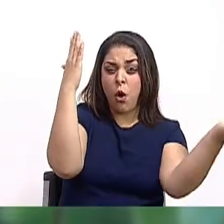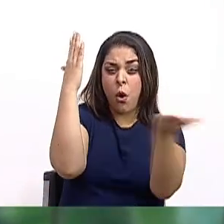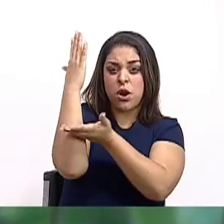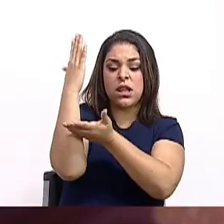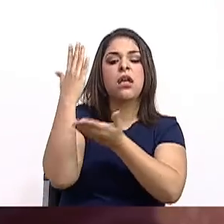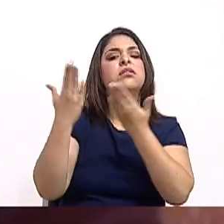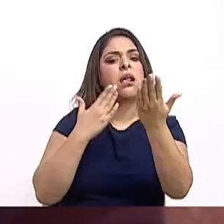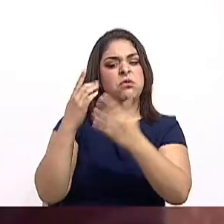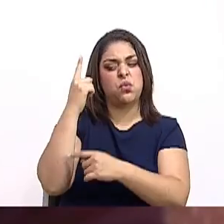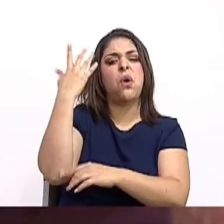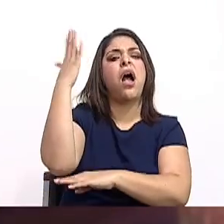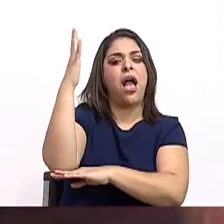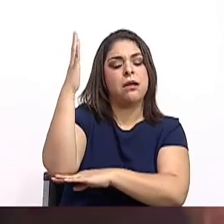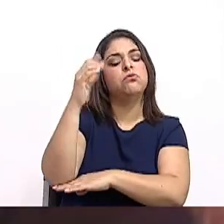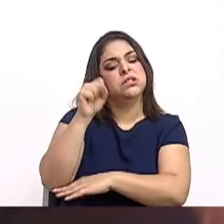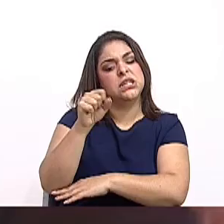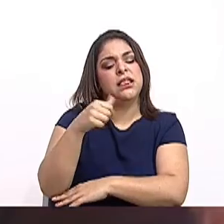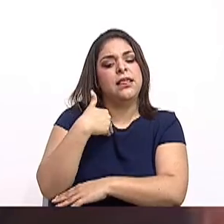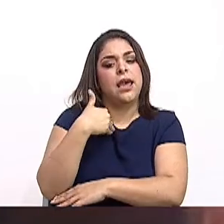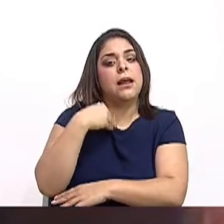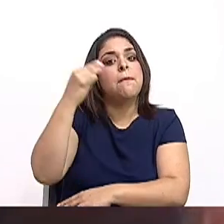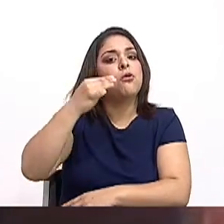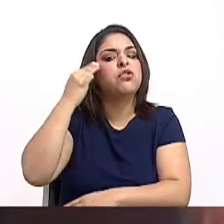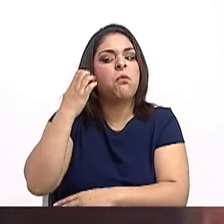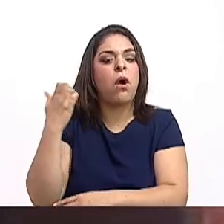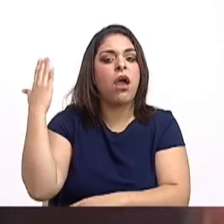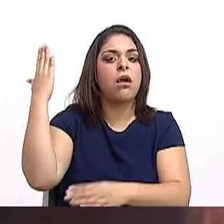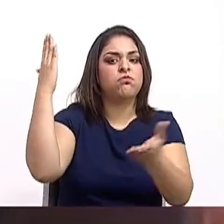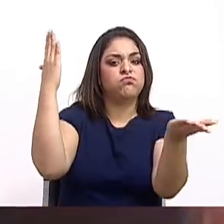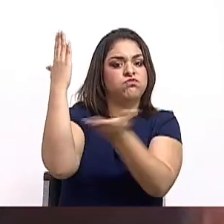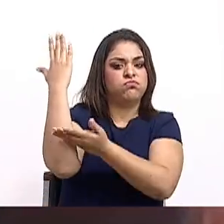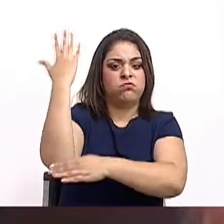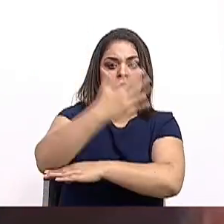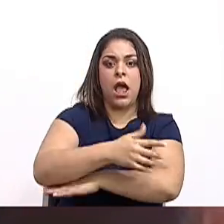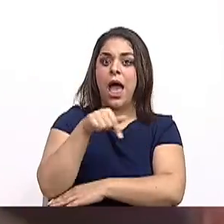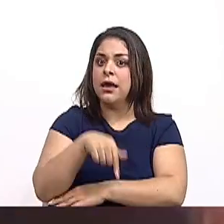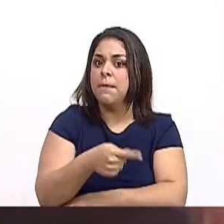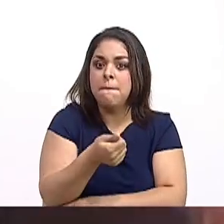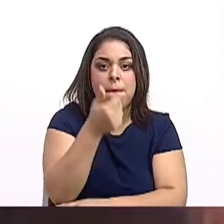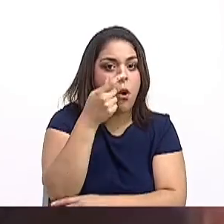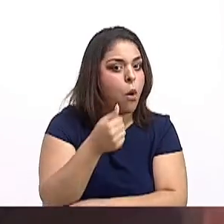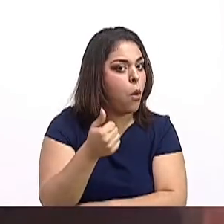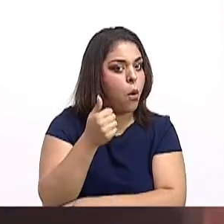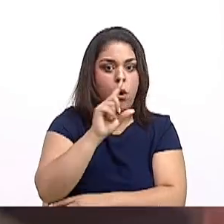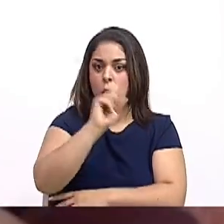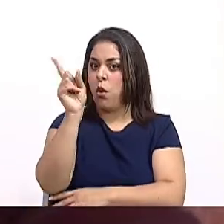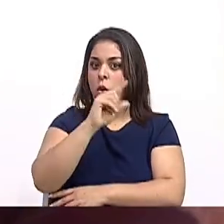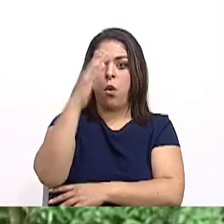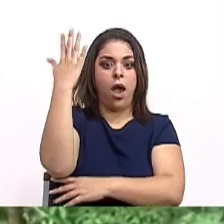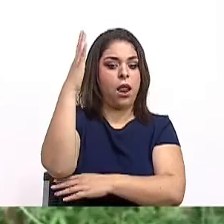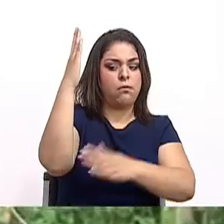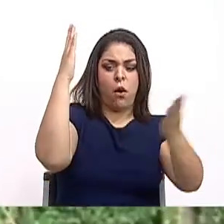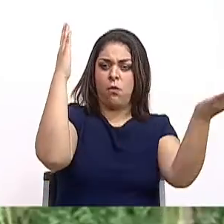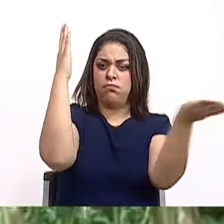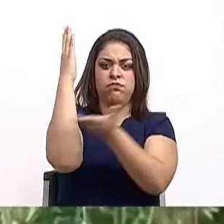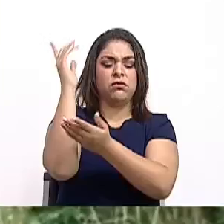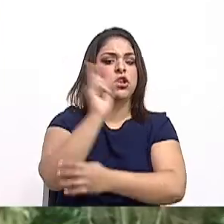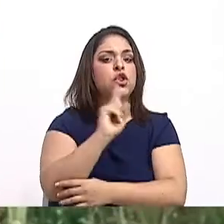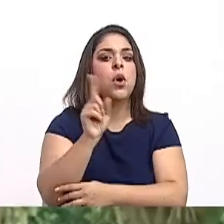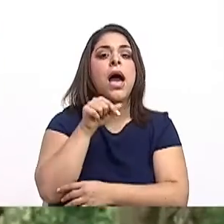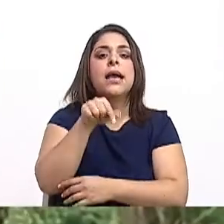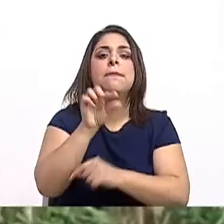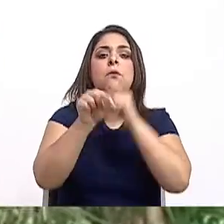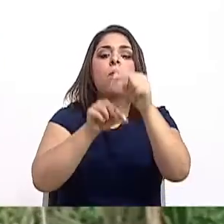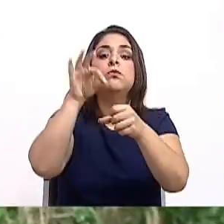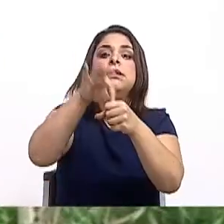que verdaderamente esté dando motivo, pero casi no recortan árboles. Aquí más bien, en lugar de cortar árboles, van a sembrando palitos